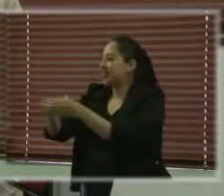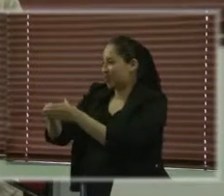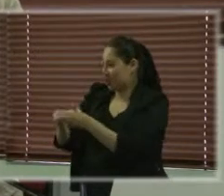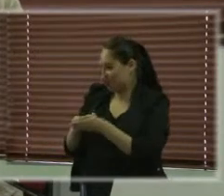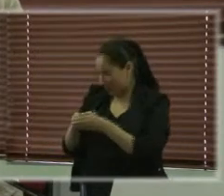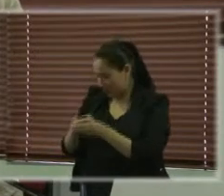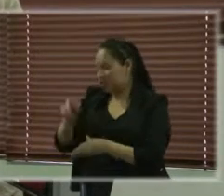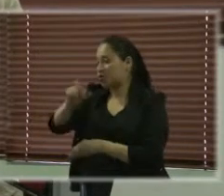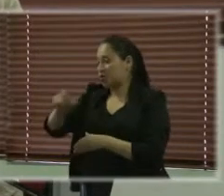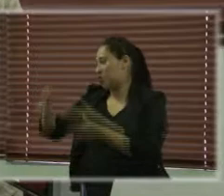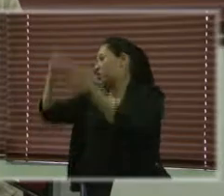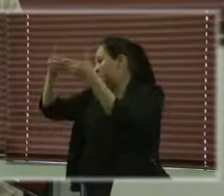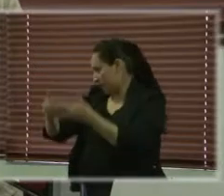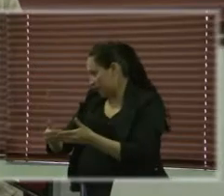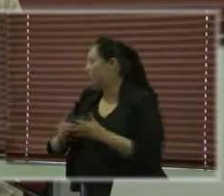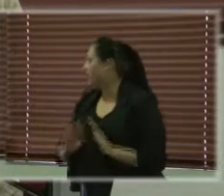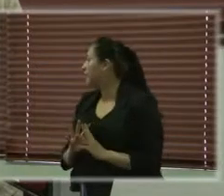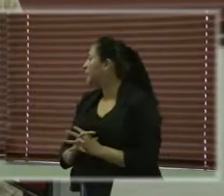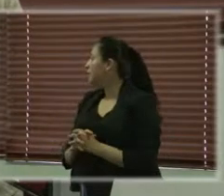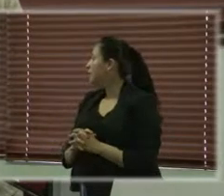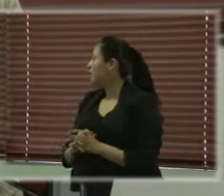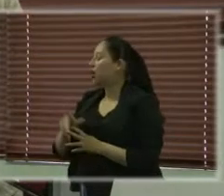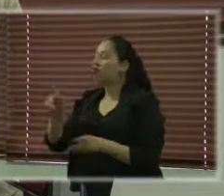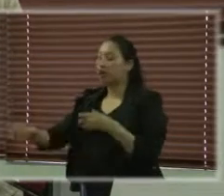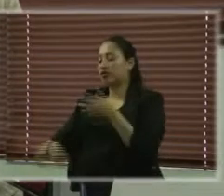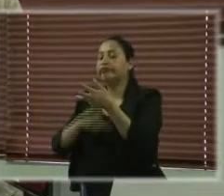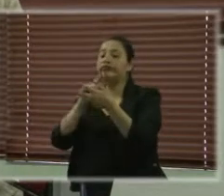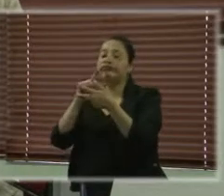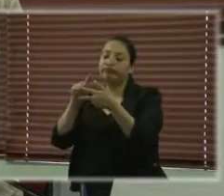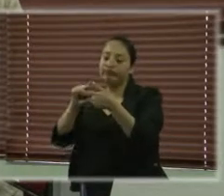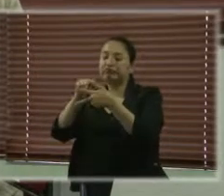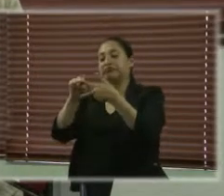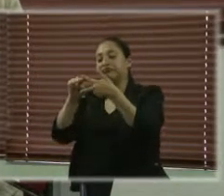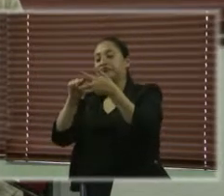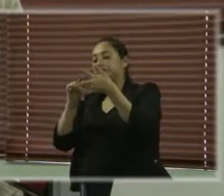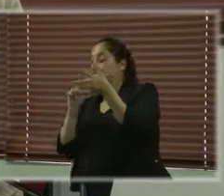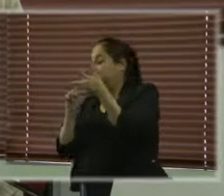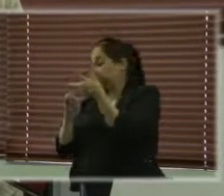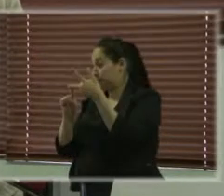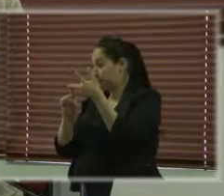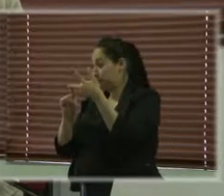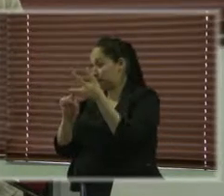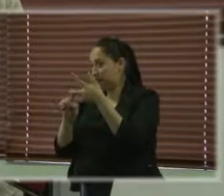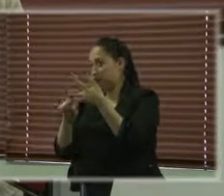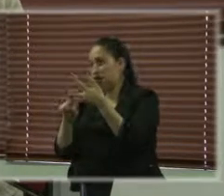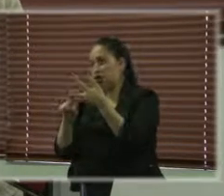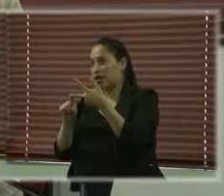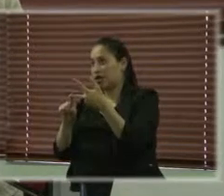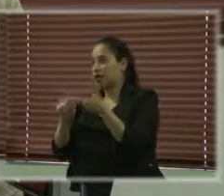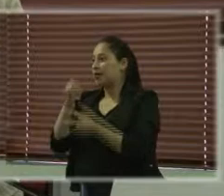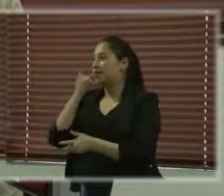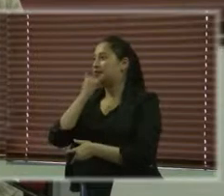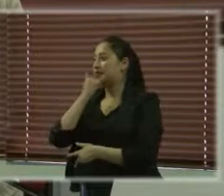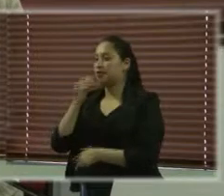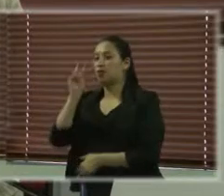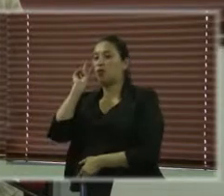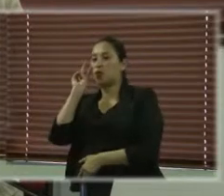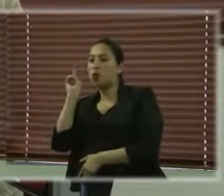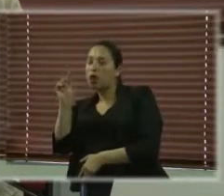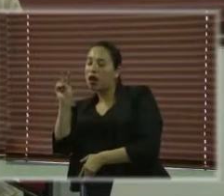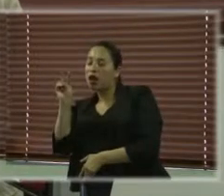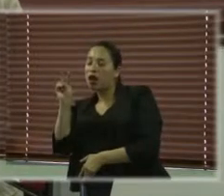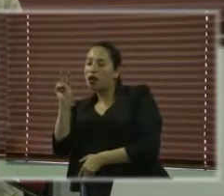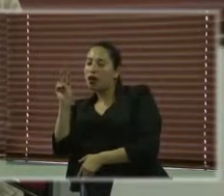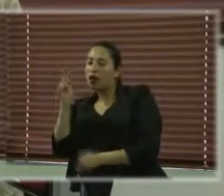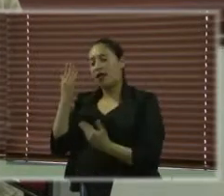Otro de los criterios es también que hay una mayor visibilización, pero sobre